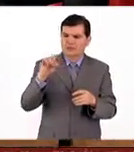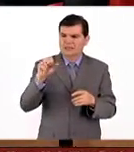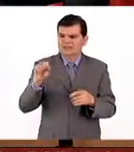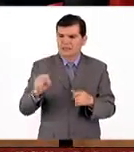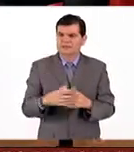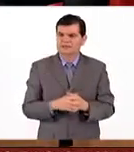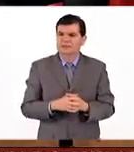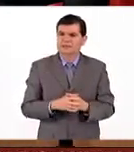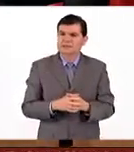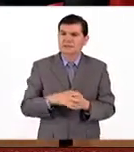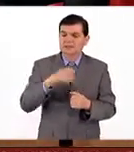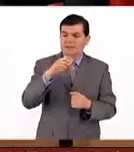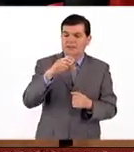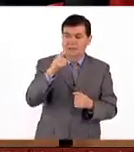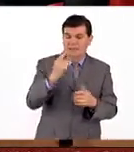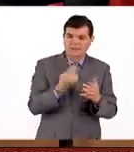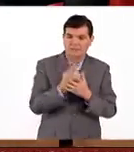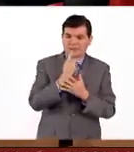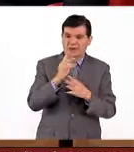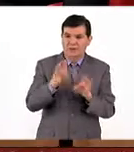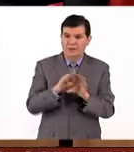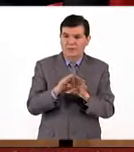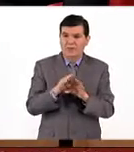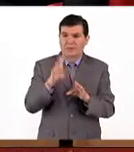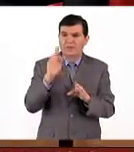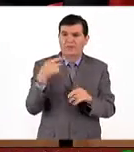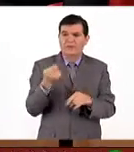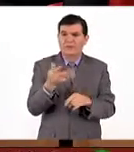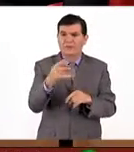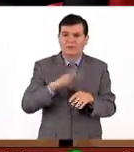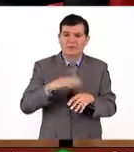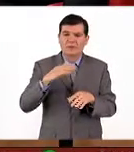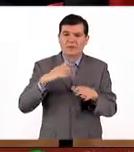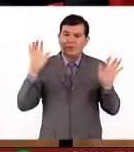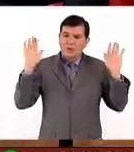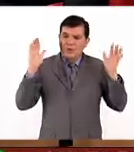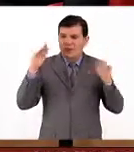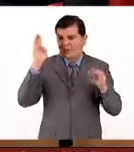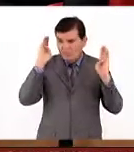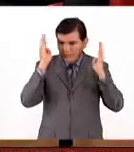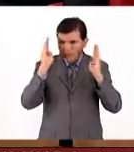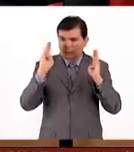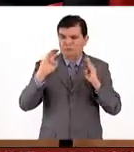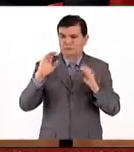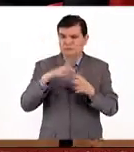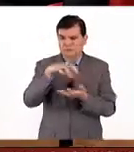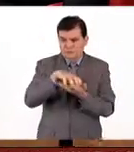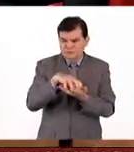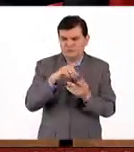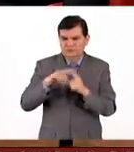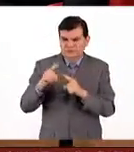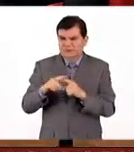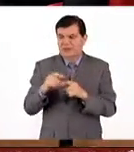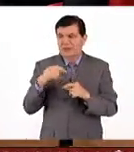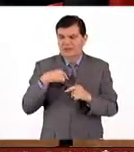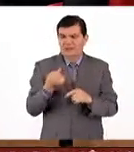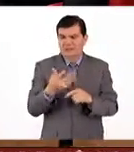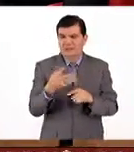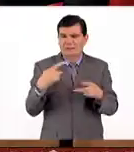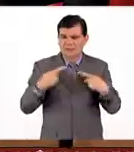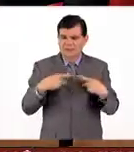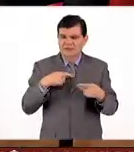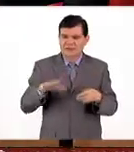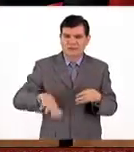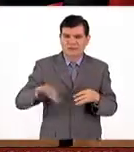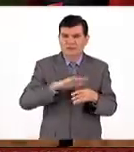si las ubican, esas plantas que son, que comúnmente les dicen orejas de burro, conchitas, ¿sí? Que así es como las conoce el